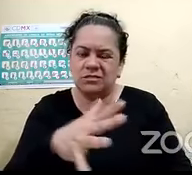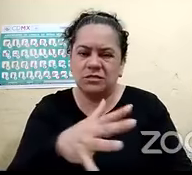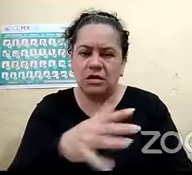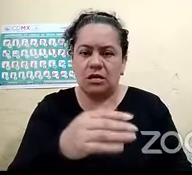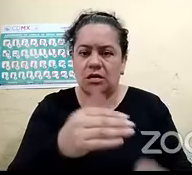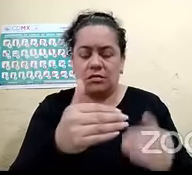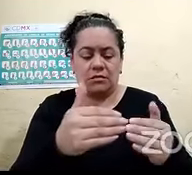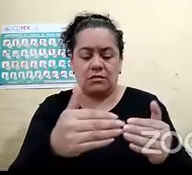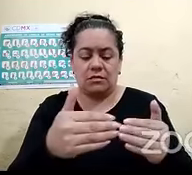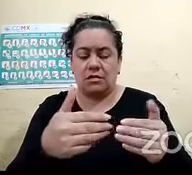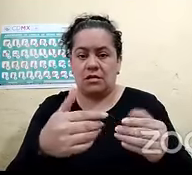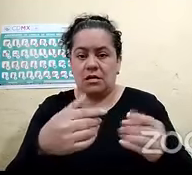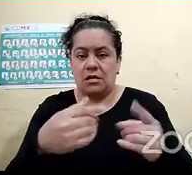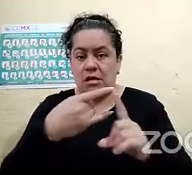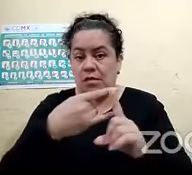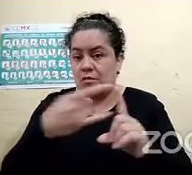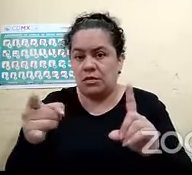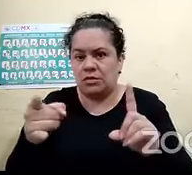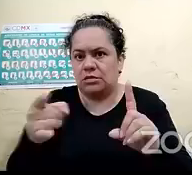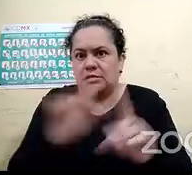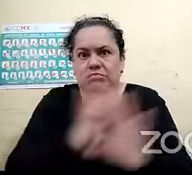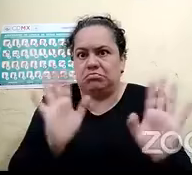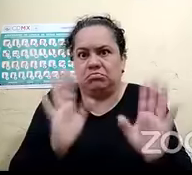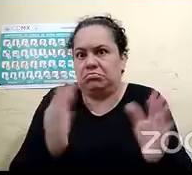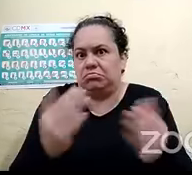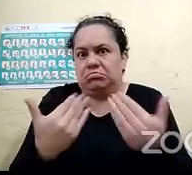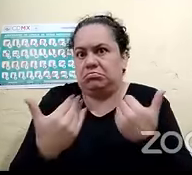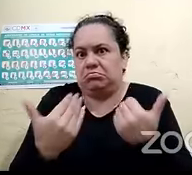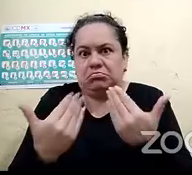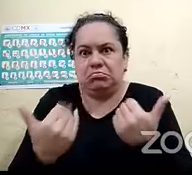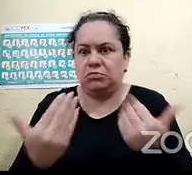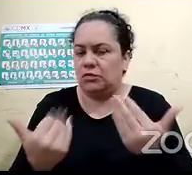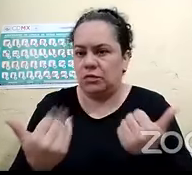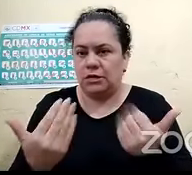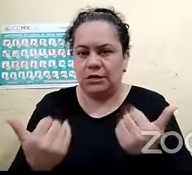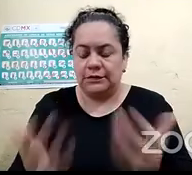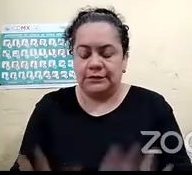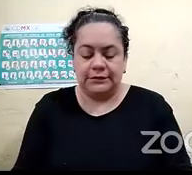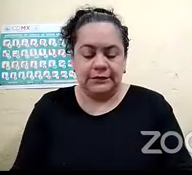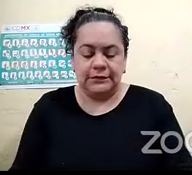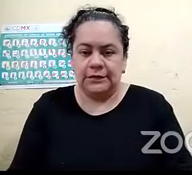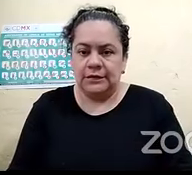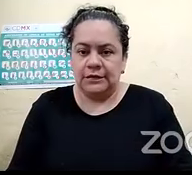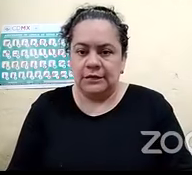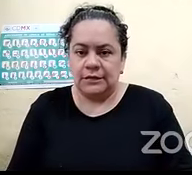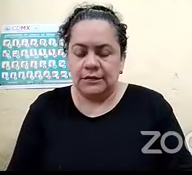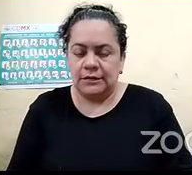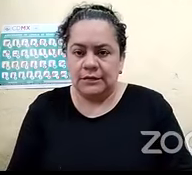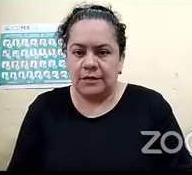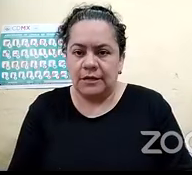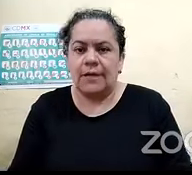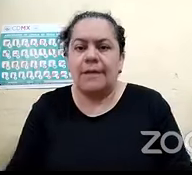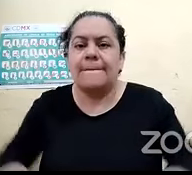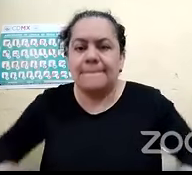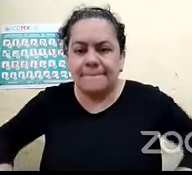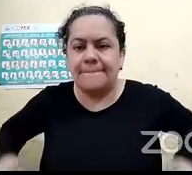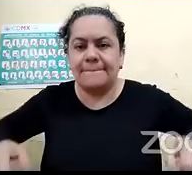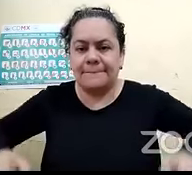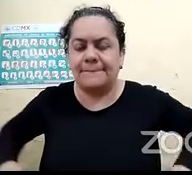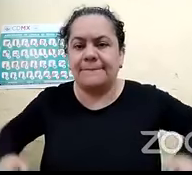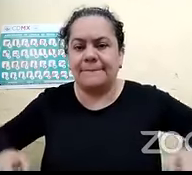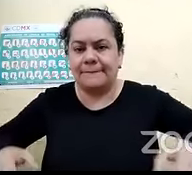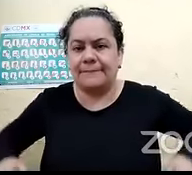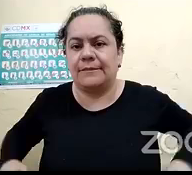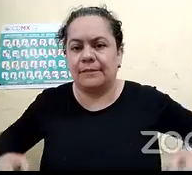ahí para adentro arréglatela como puedas y también para la rampa para la silla de ruedas y lo mismo nada más en la